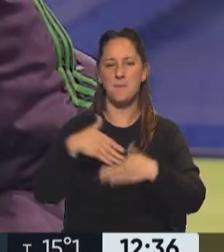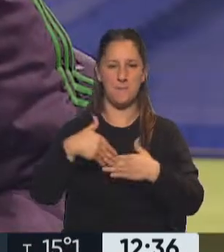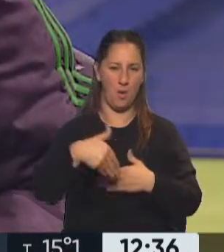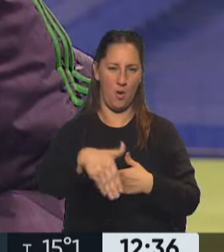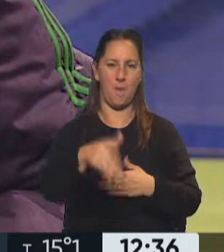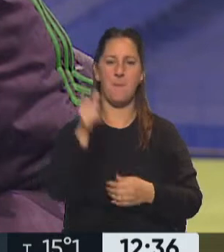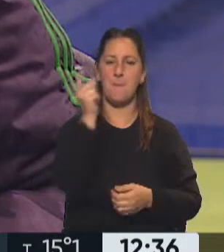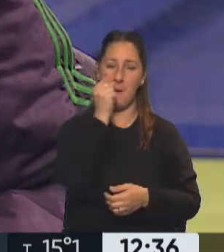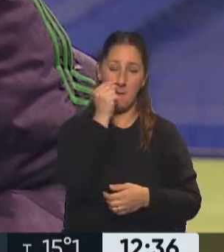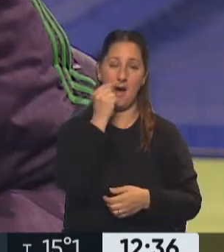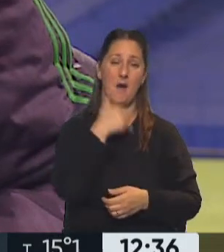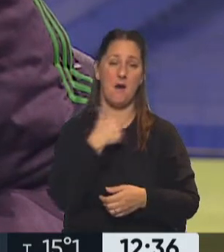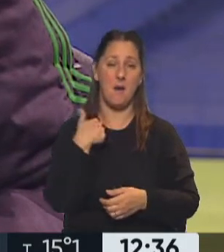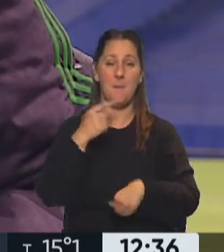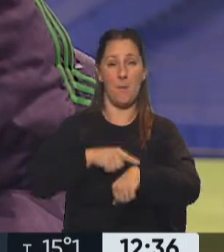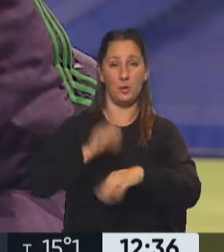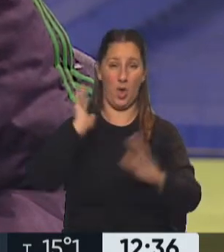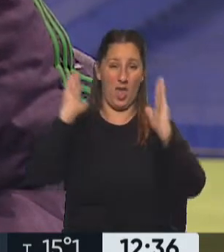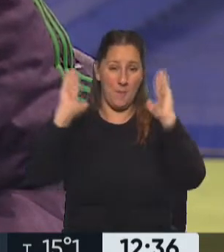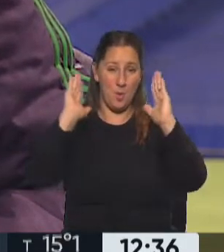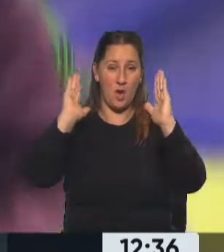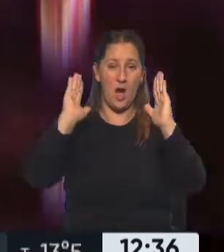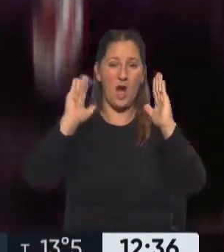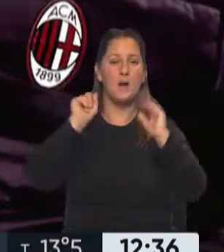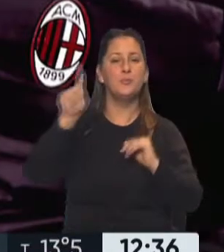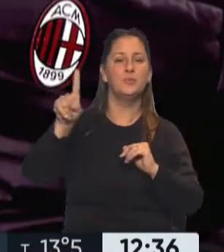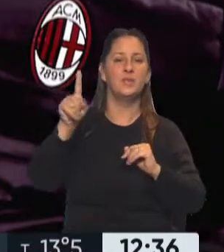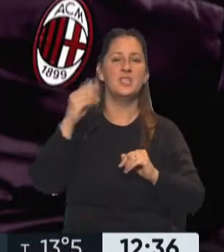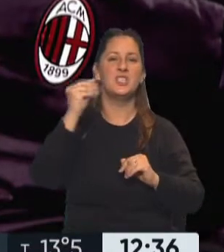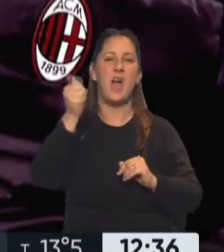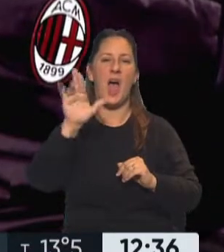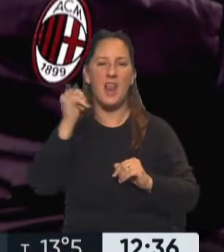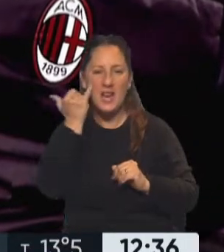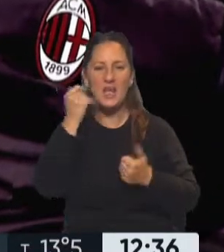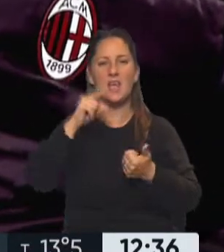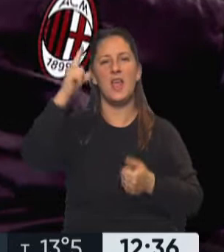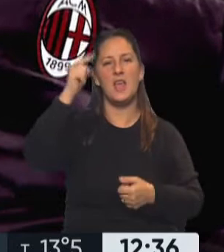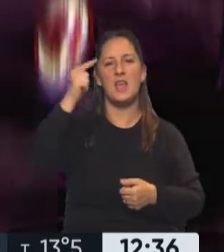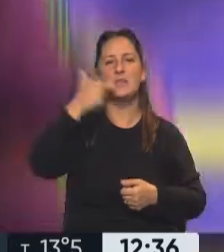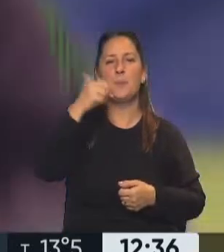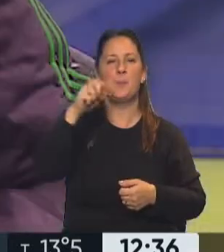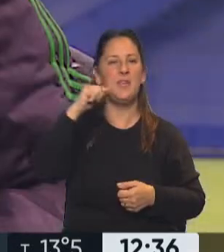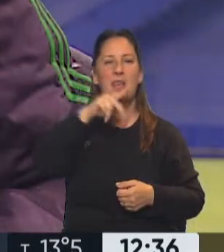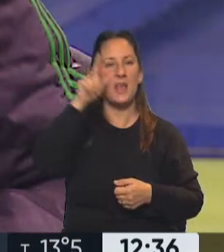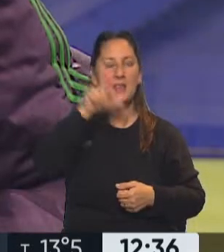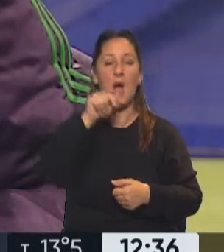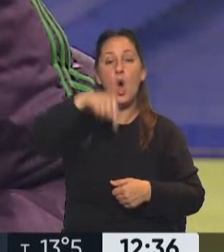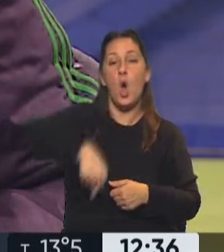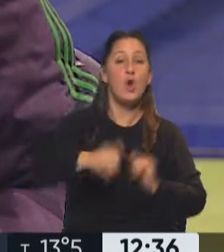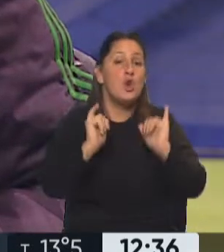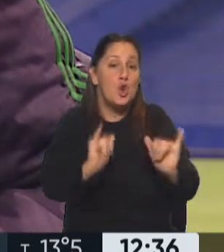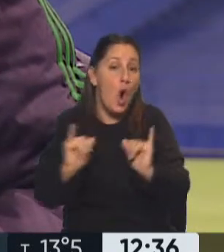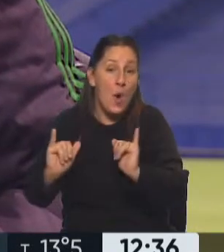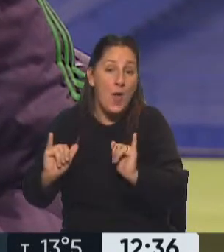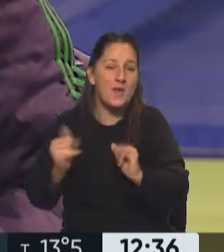Mis papás, por ejemplo, en su época la voz de ellos eran artistas como Charlie García, como Espineta. Hoy en día la voz de los jóvenes